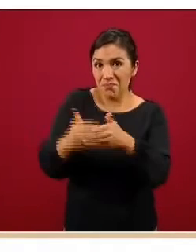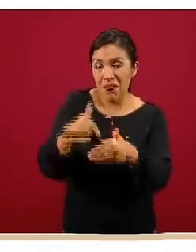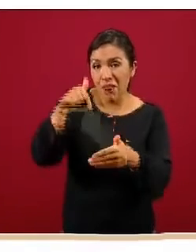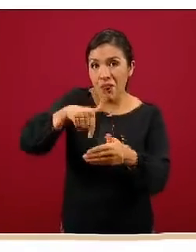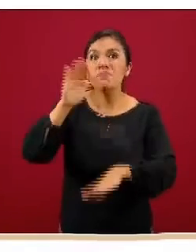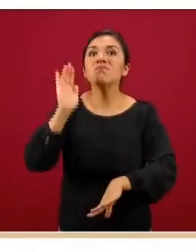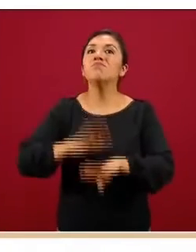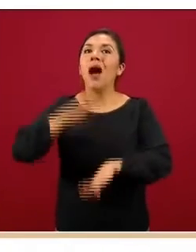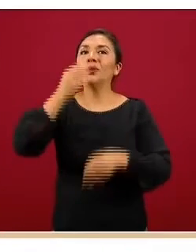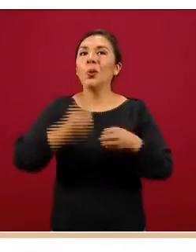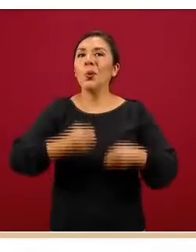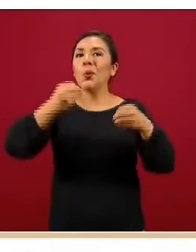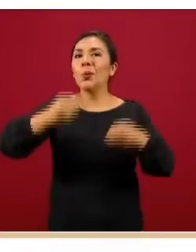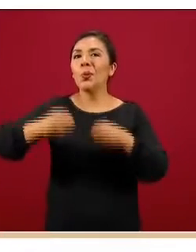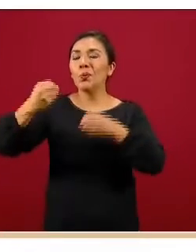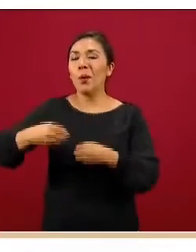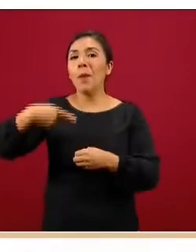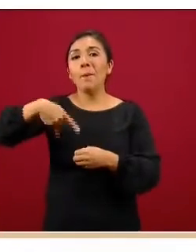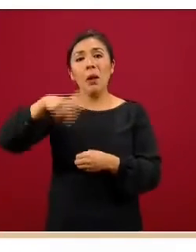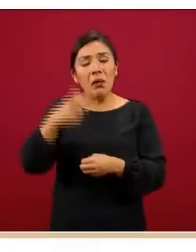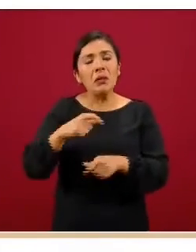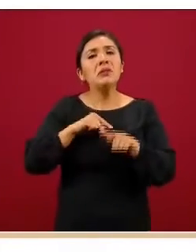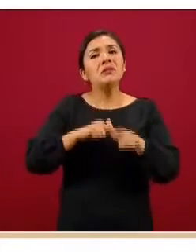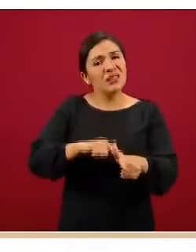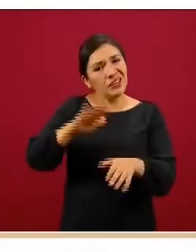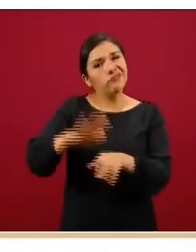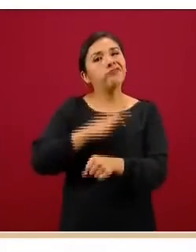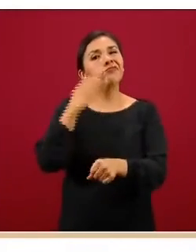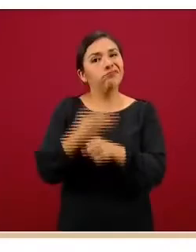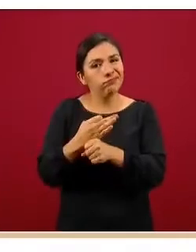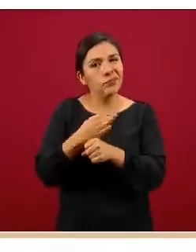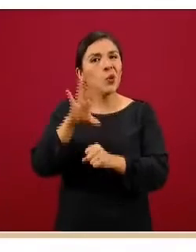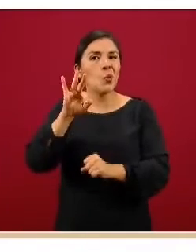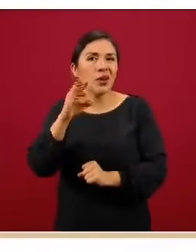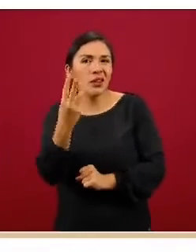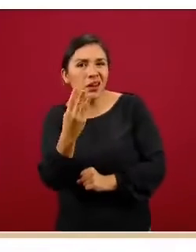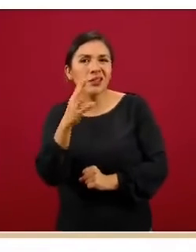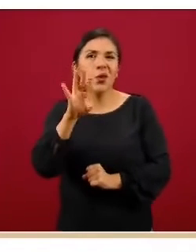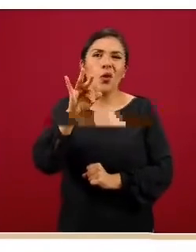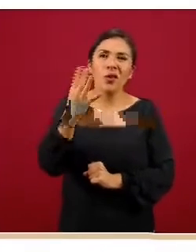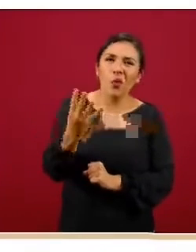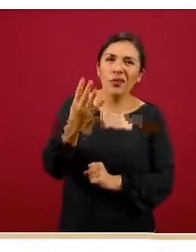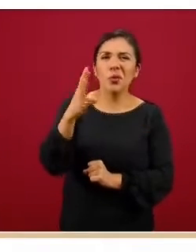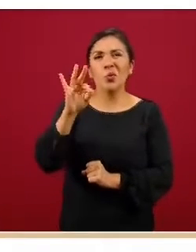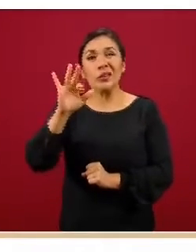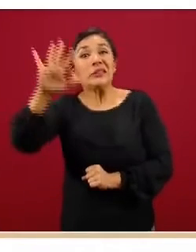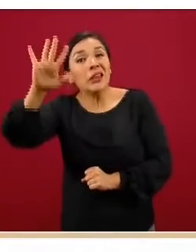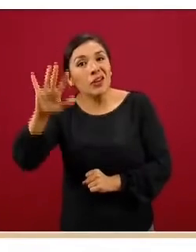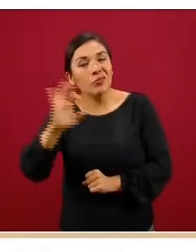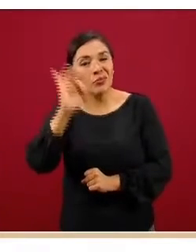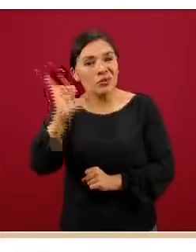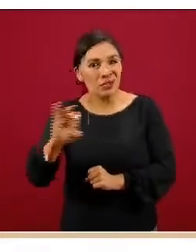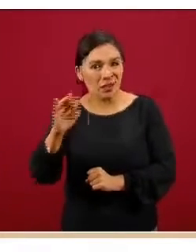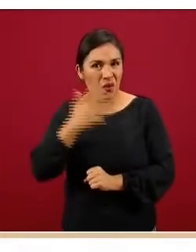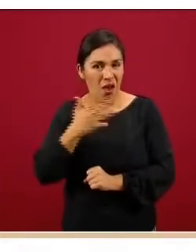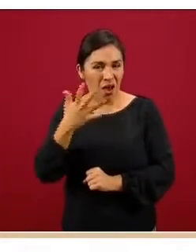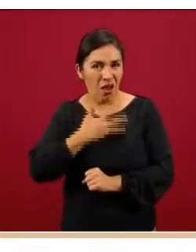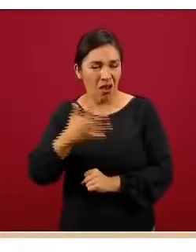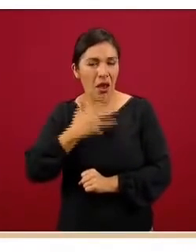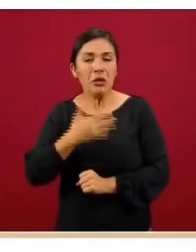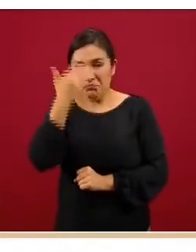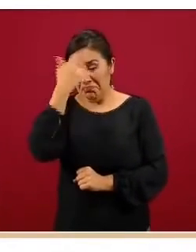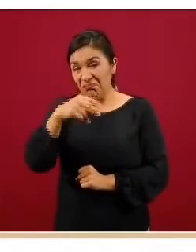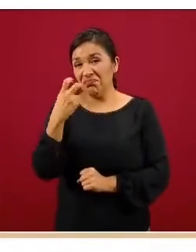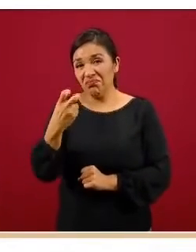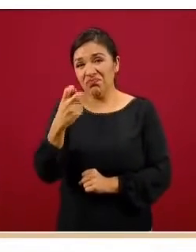incrementó, pero en ese incremento se ha mantenido sí entre estos 43, 44, 45%, sabiendo que